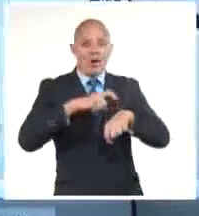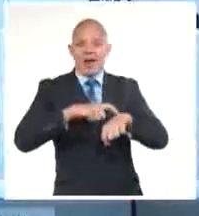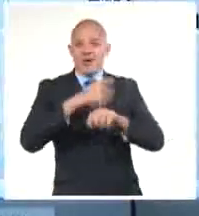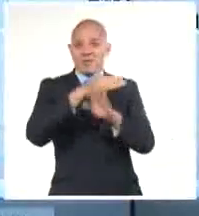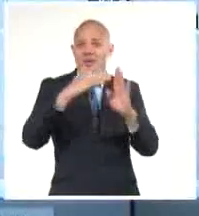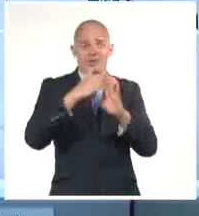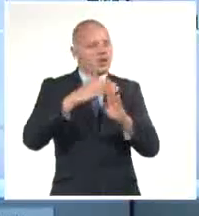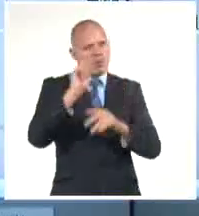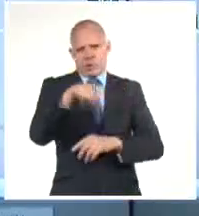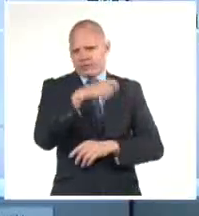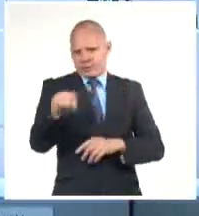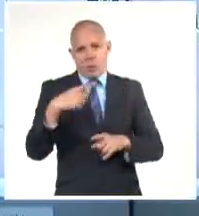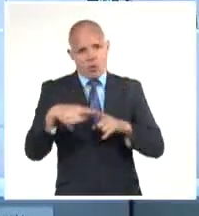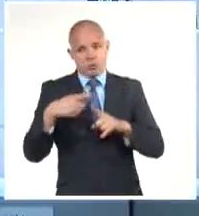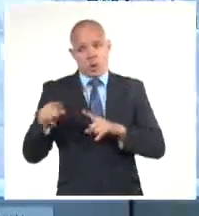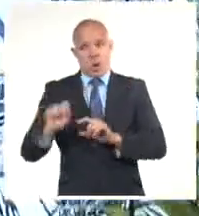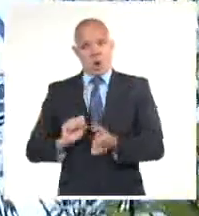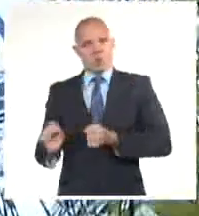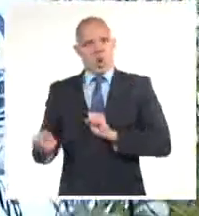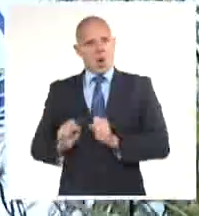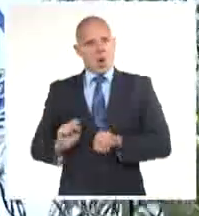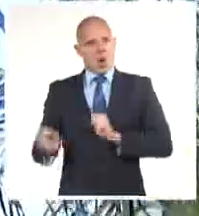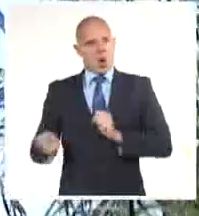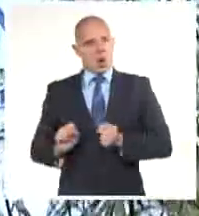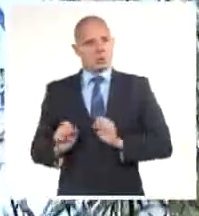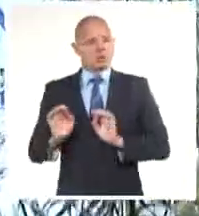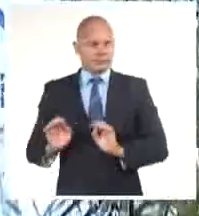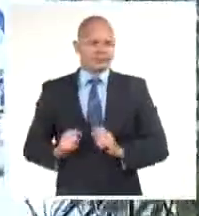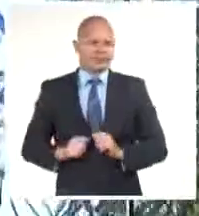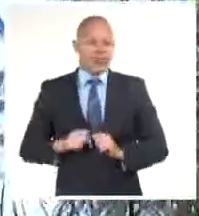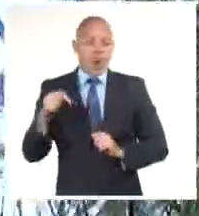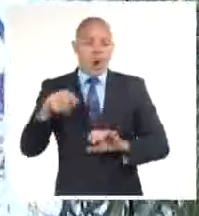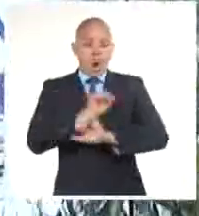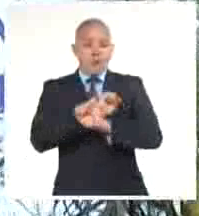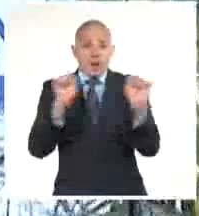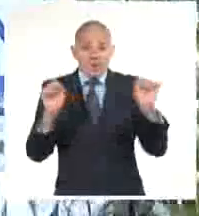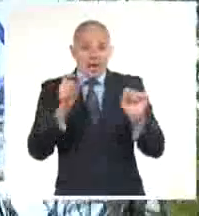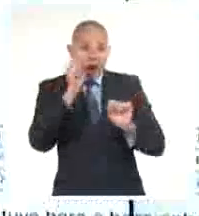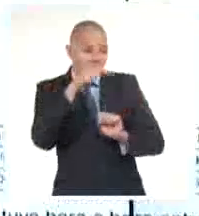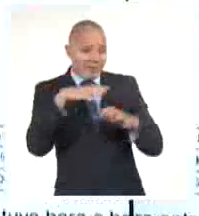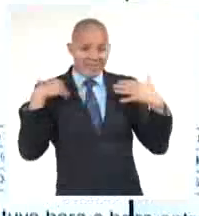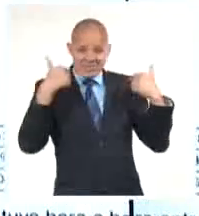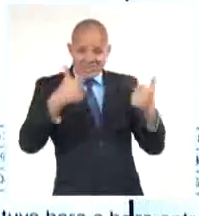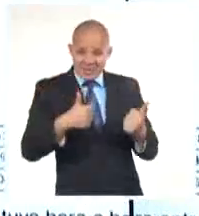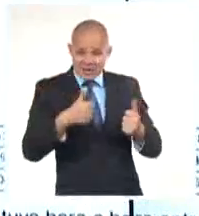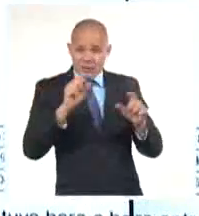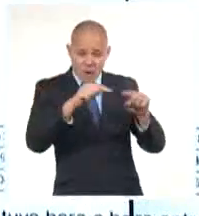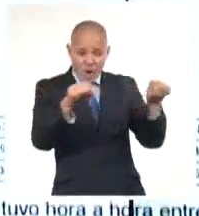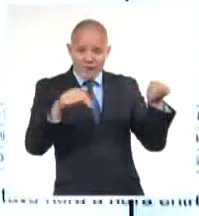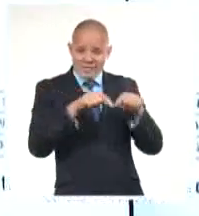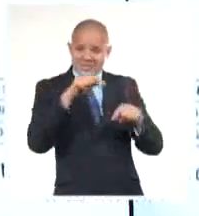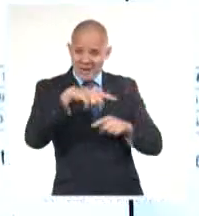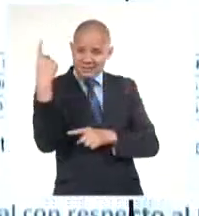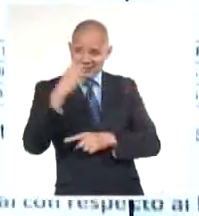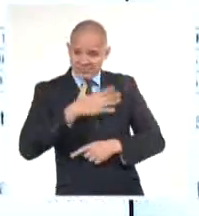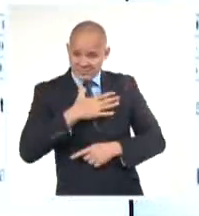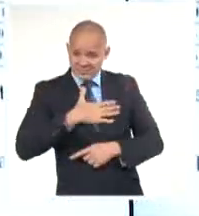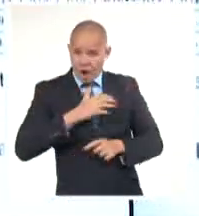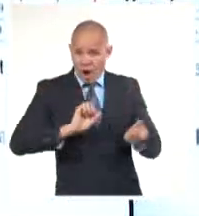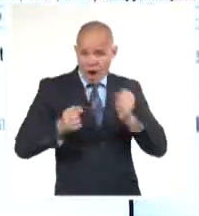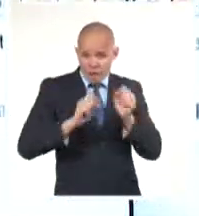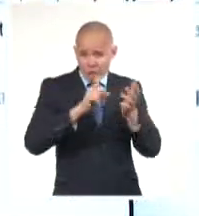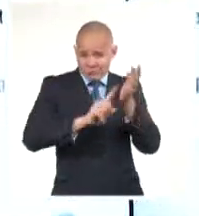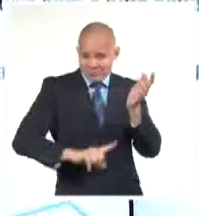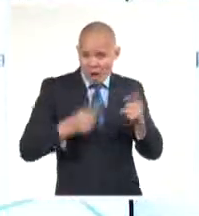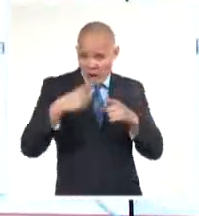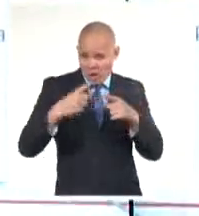todavía hay reservas, como nos explicó esta mañana Herdey Cañete Pérez, director de la Oficina Nacional de Uso Racional de Energía,